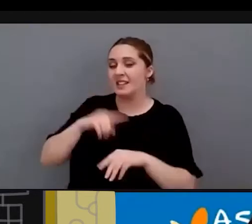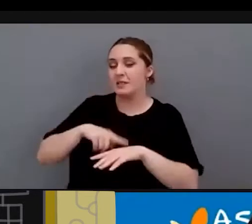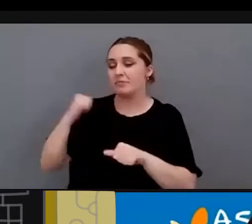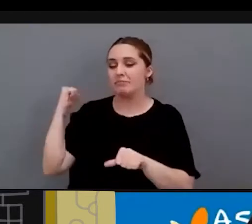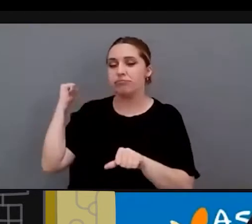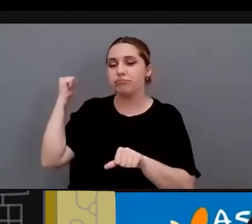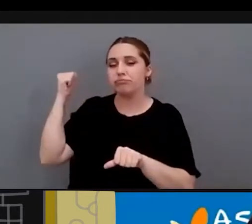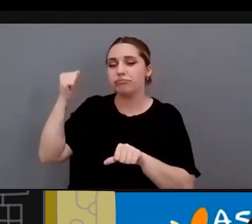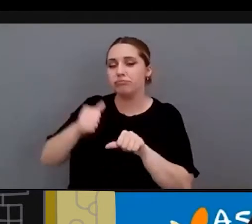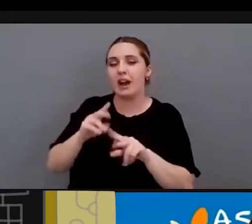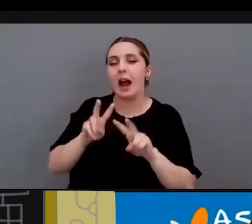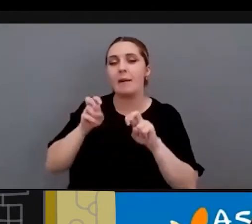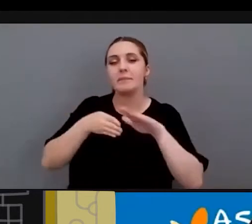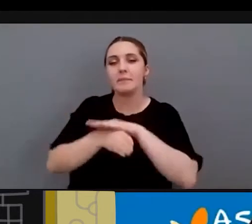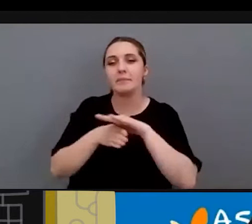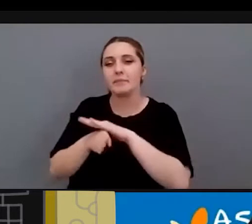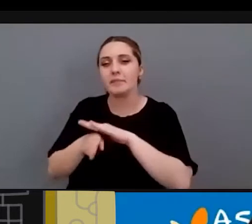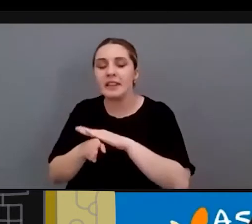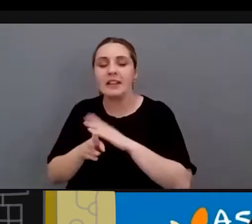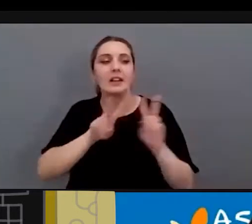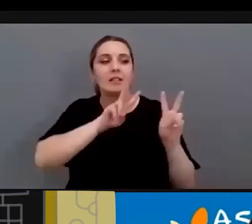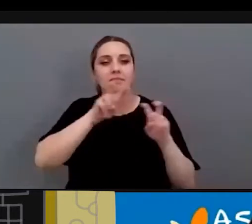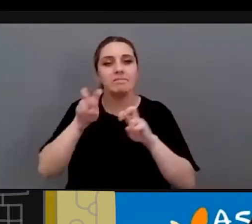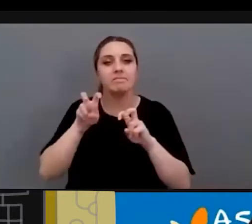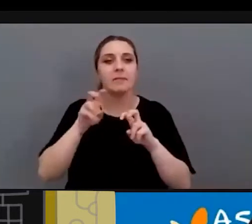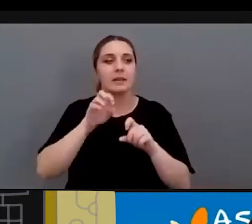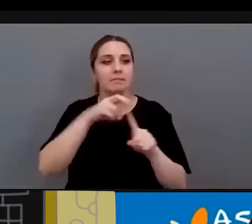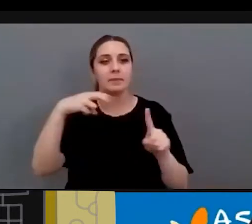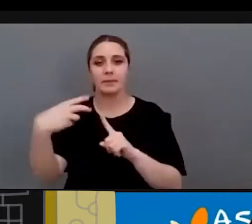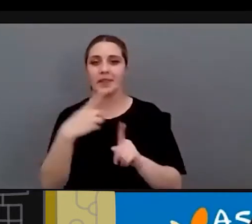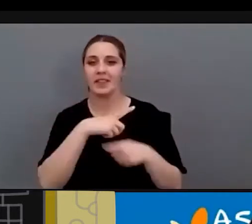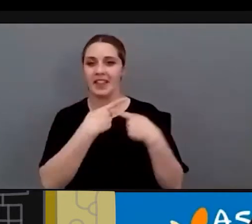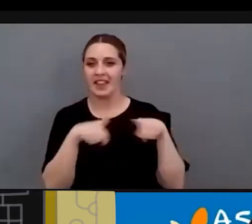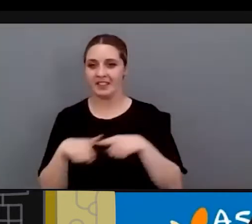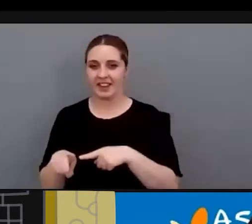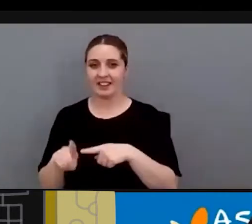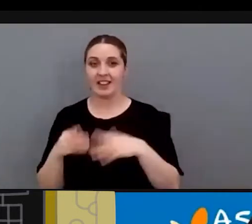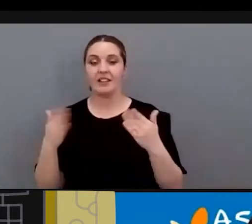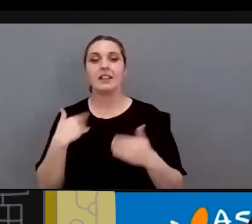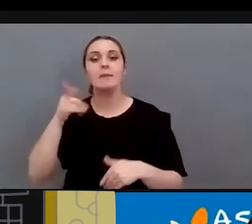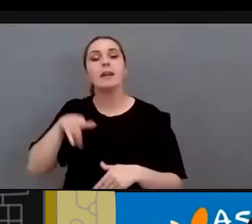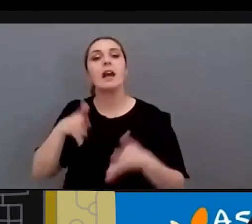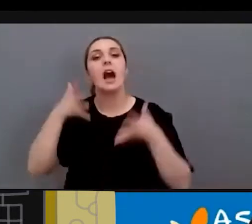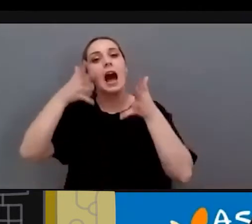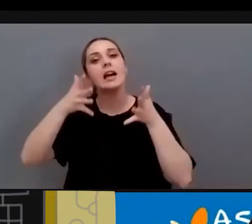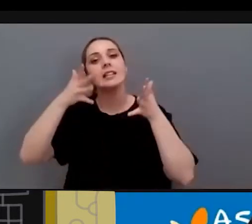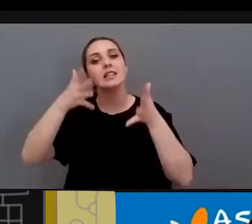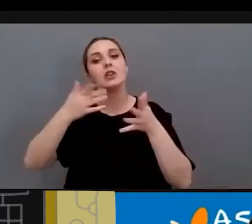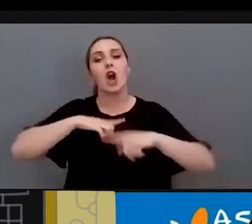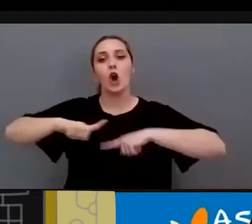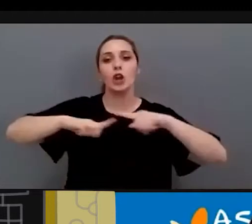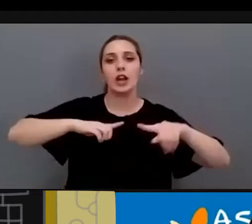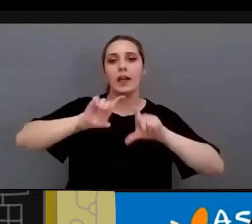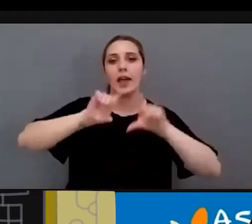de accesibilidad en diferentes aspectos y ha sido consultora, asesora, coordinado y dirigido a